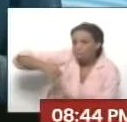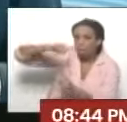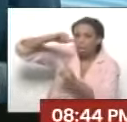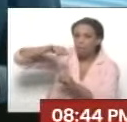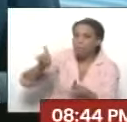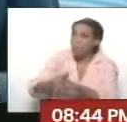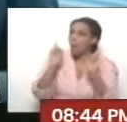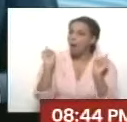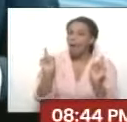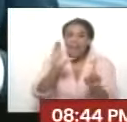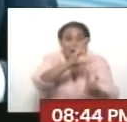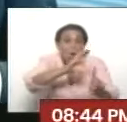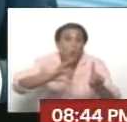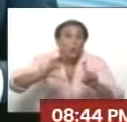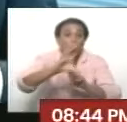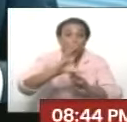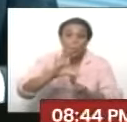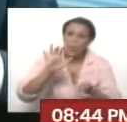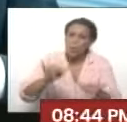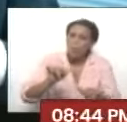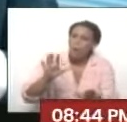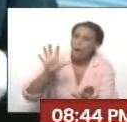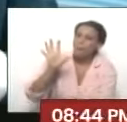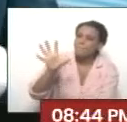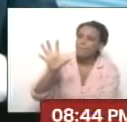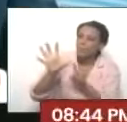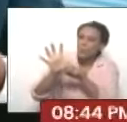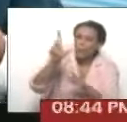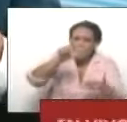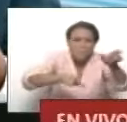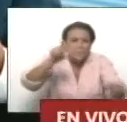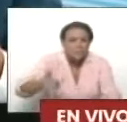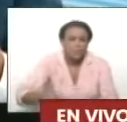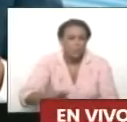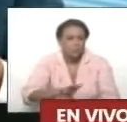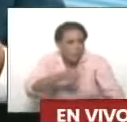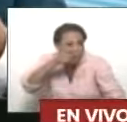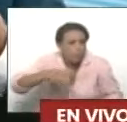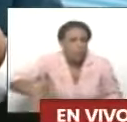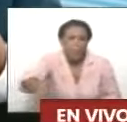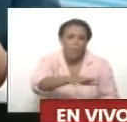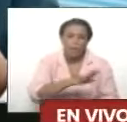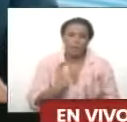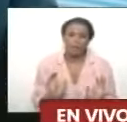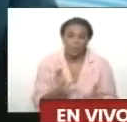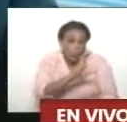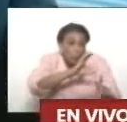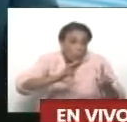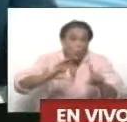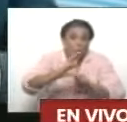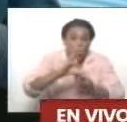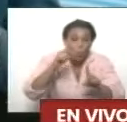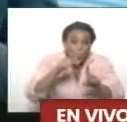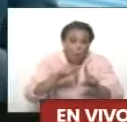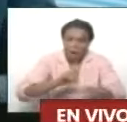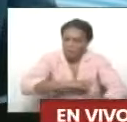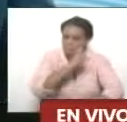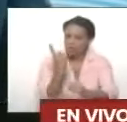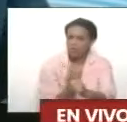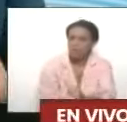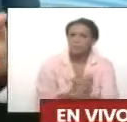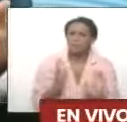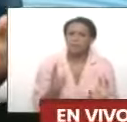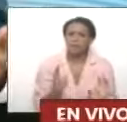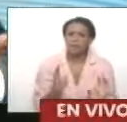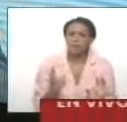La cultura es el alma de un país, de una civilización, de un pueblo. Y nuestra cultura tiene que fortalecerse,